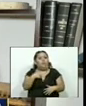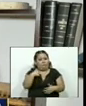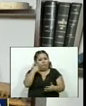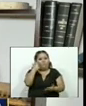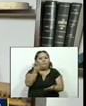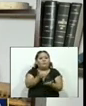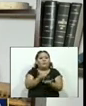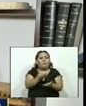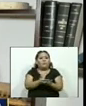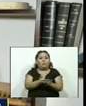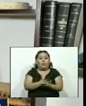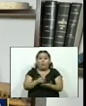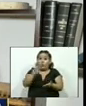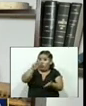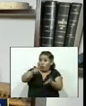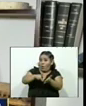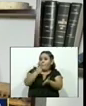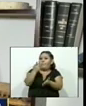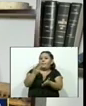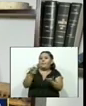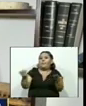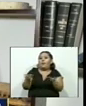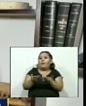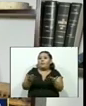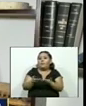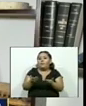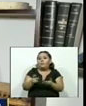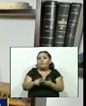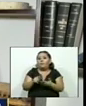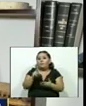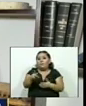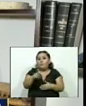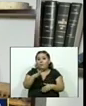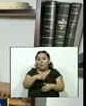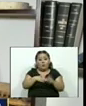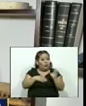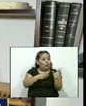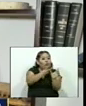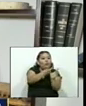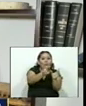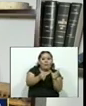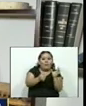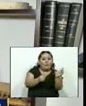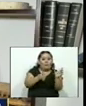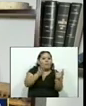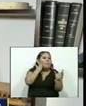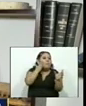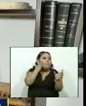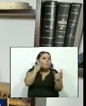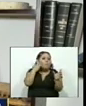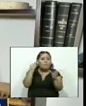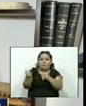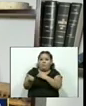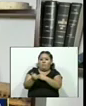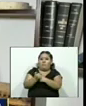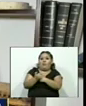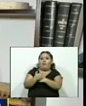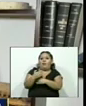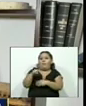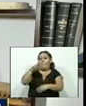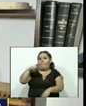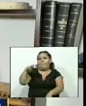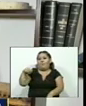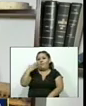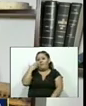evidencia que en dos ocasiones han utilizado la cédula de identidad de mi mamá y me la han dejado en comentarios en Facebook diciéndome